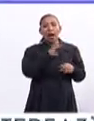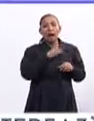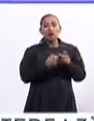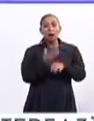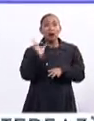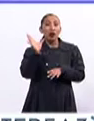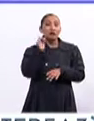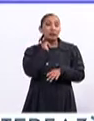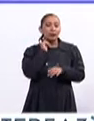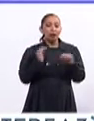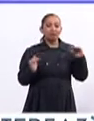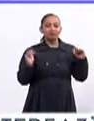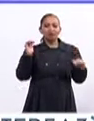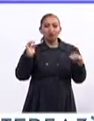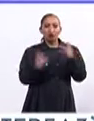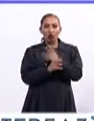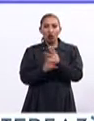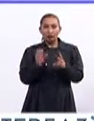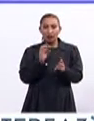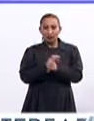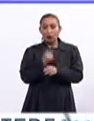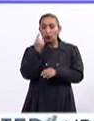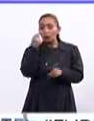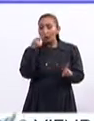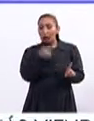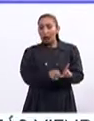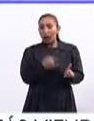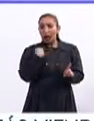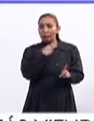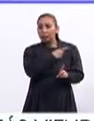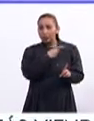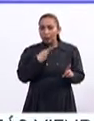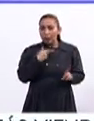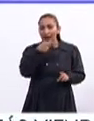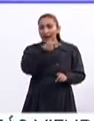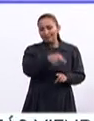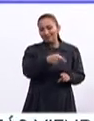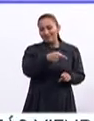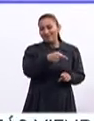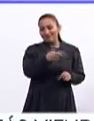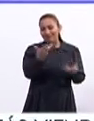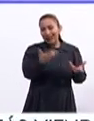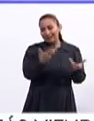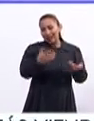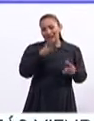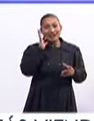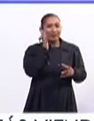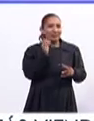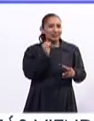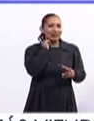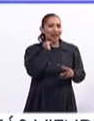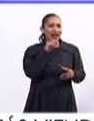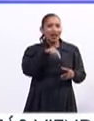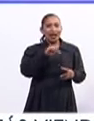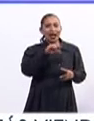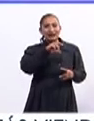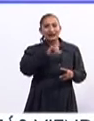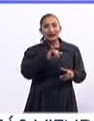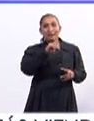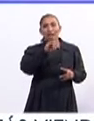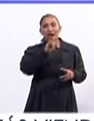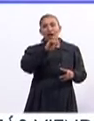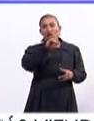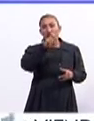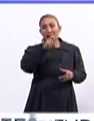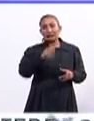Congreso, se nivelan las cosas y una de las cosas que va a tener que hacer el Congreso, Nancy Pelosi lo está liderando,